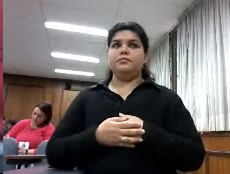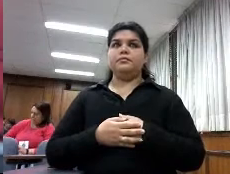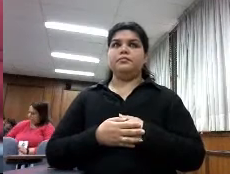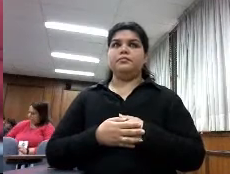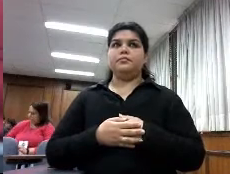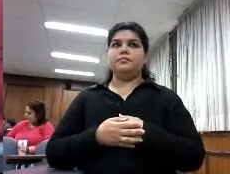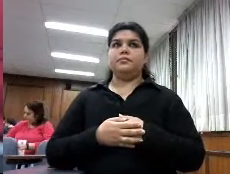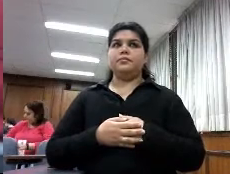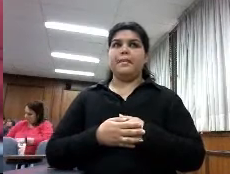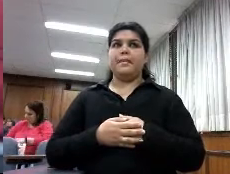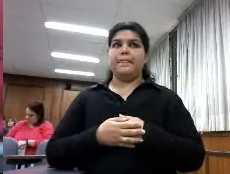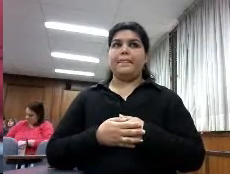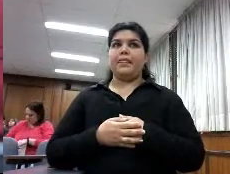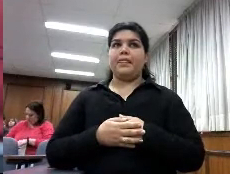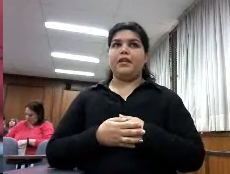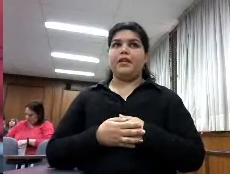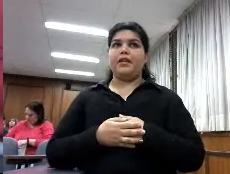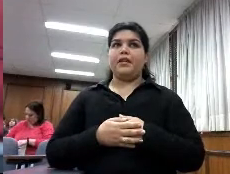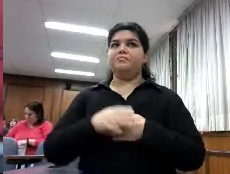Hace unos dos años